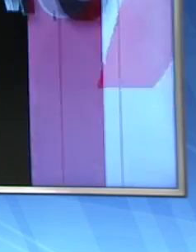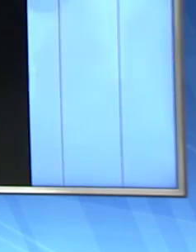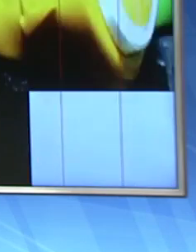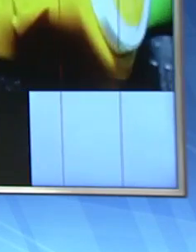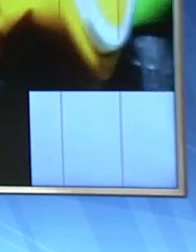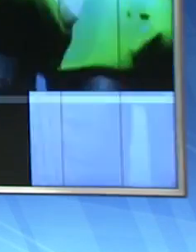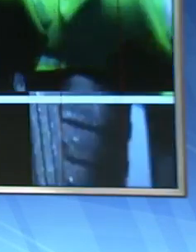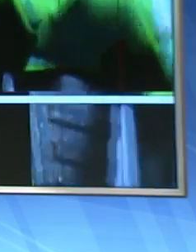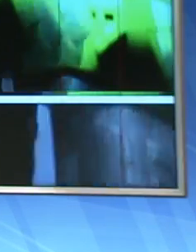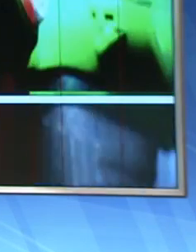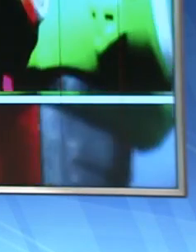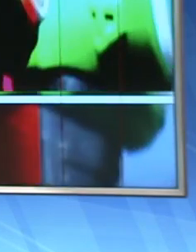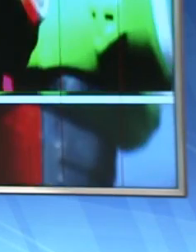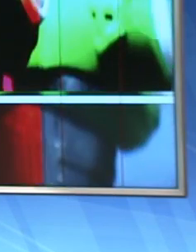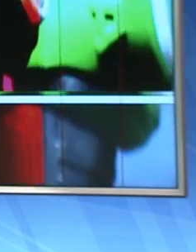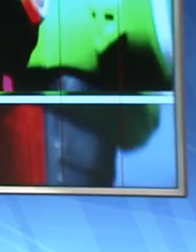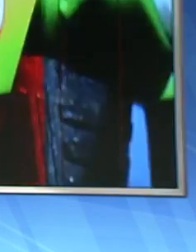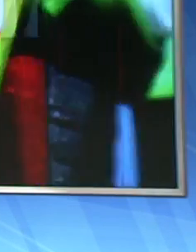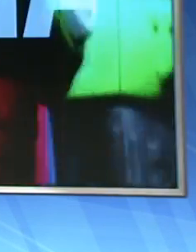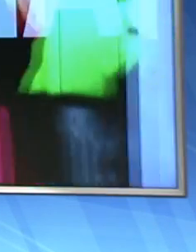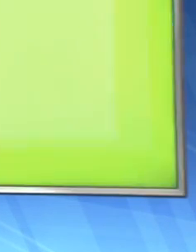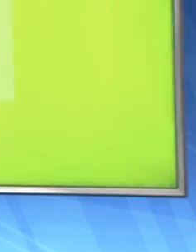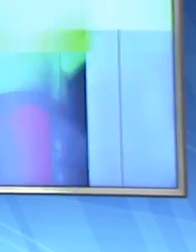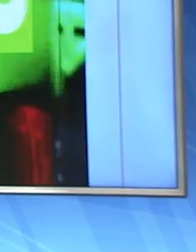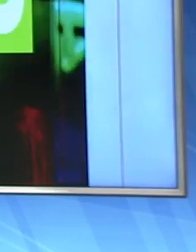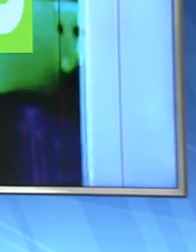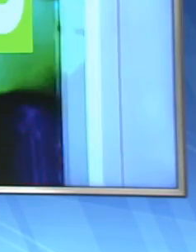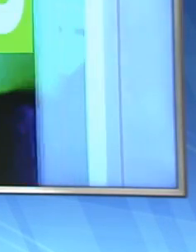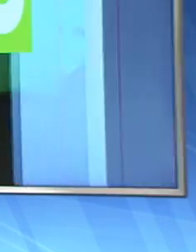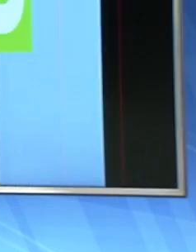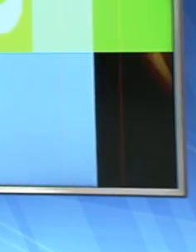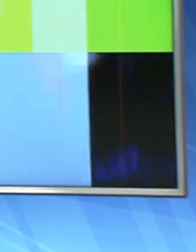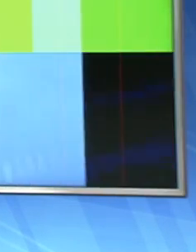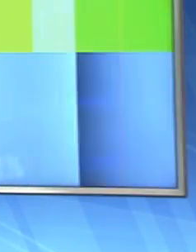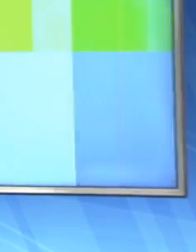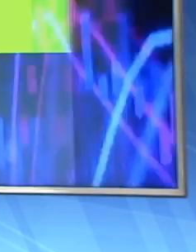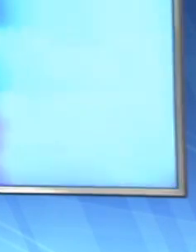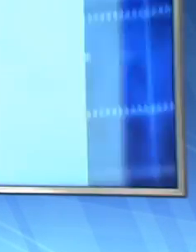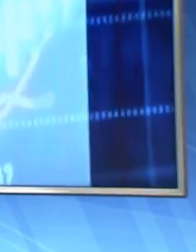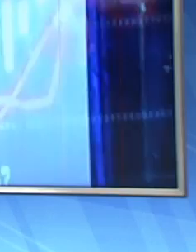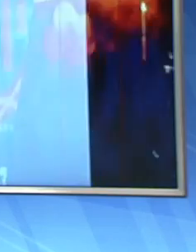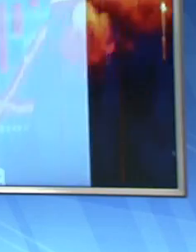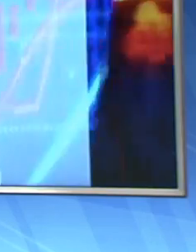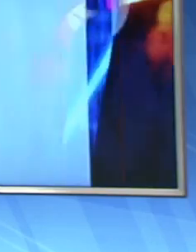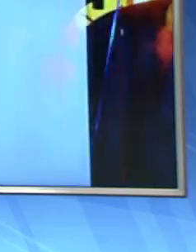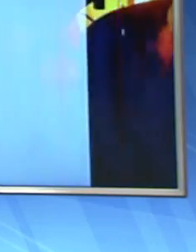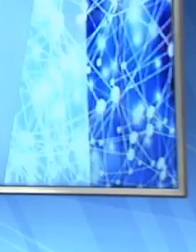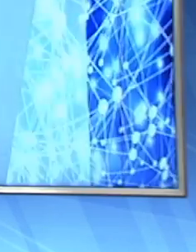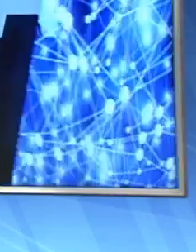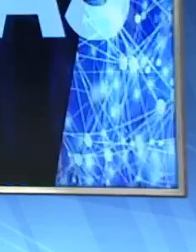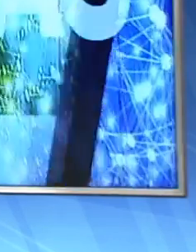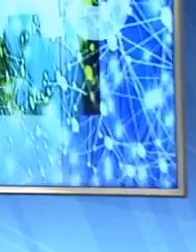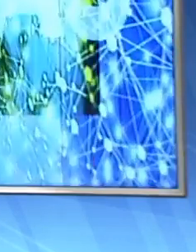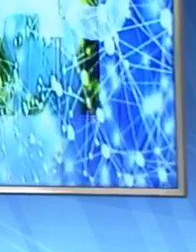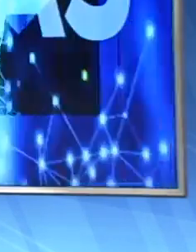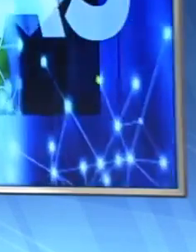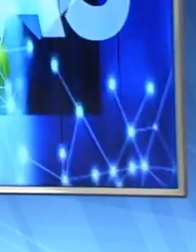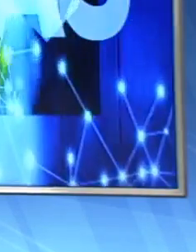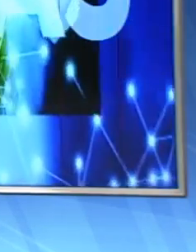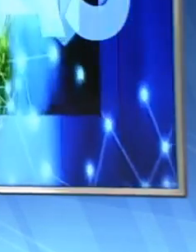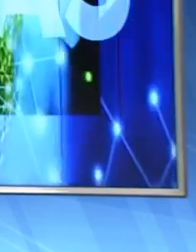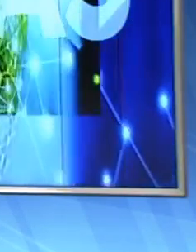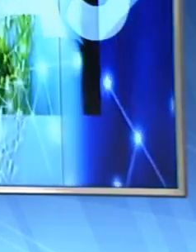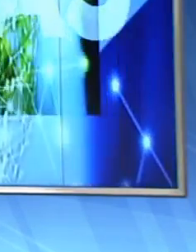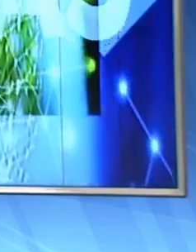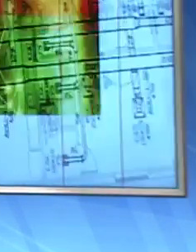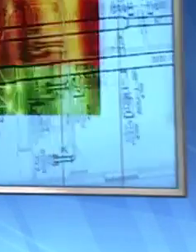de estos apoyos, de estos créditos que en tres meses tendrán que pagar. Ojo, es un crédito que tendrán que pagar. Así es que